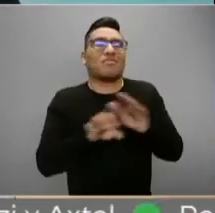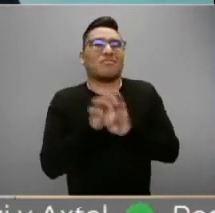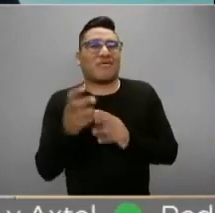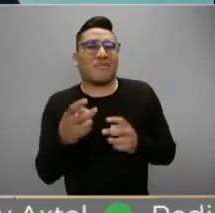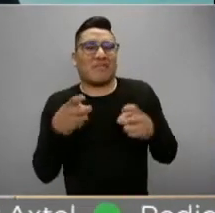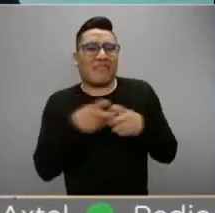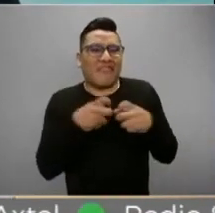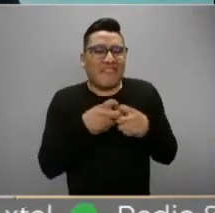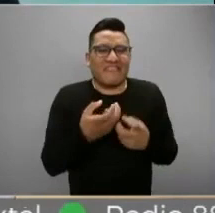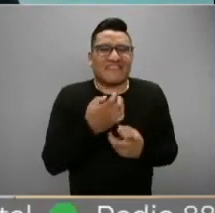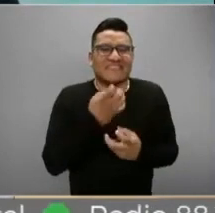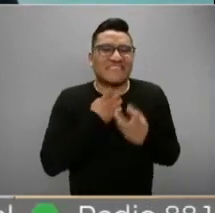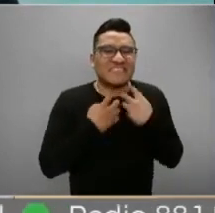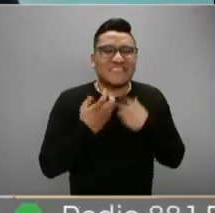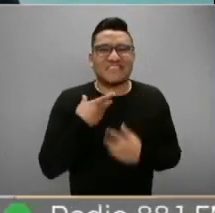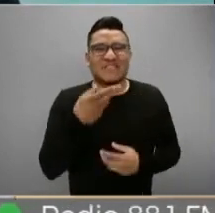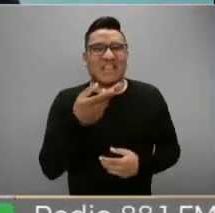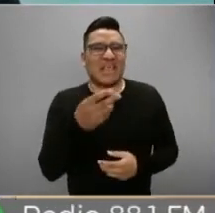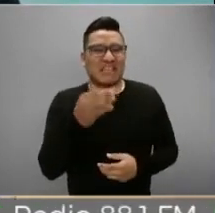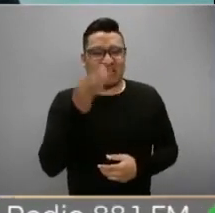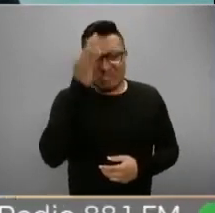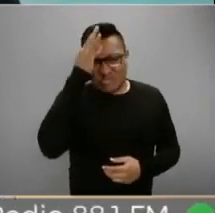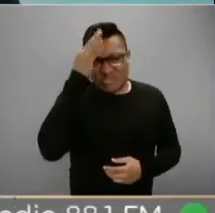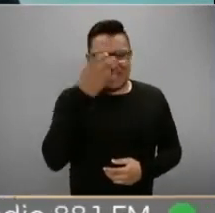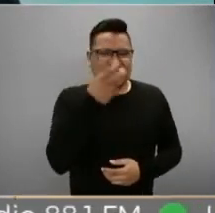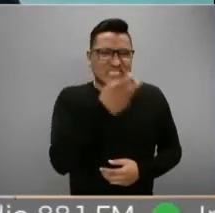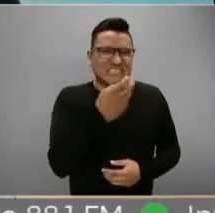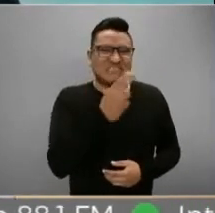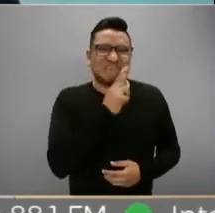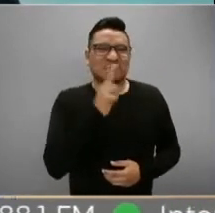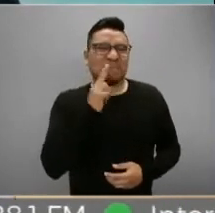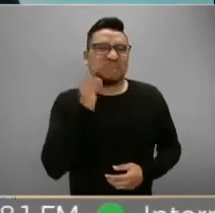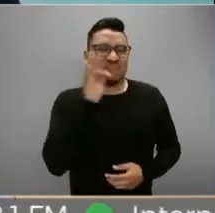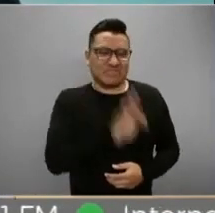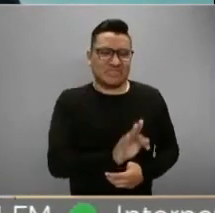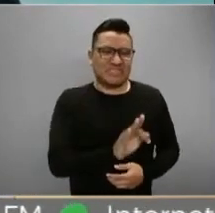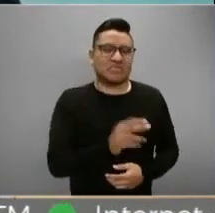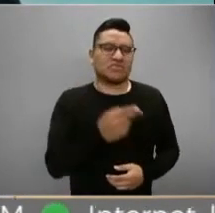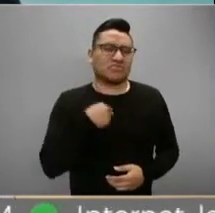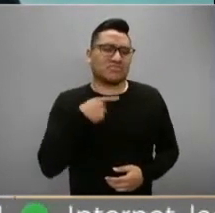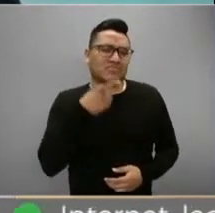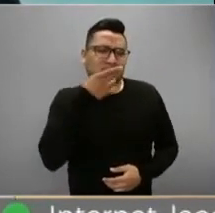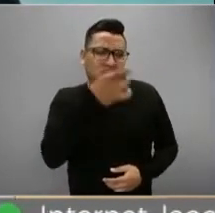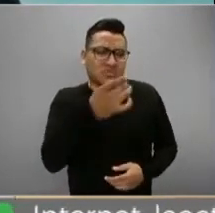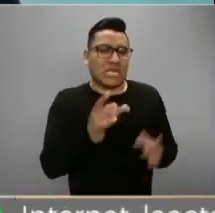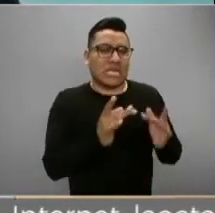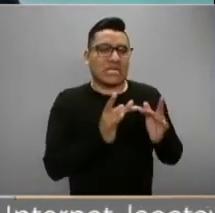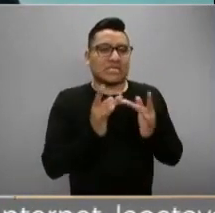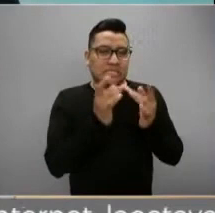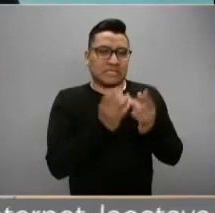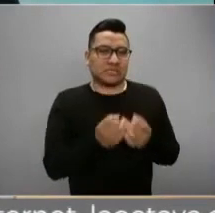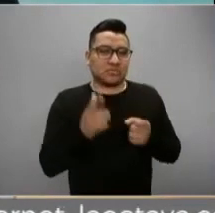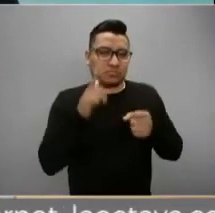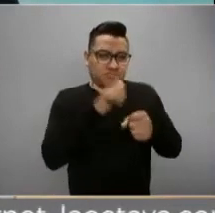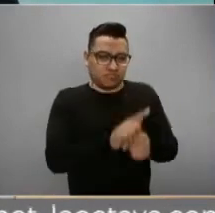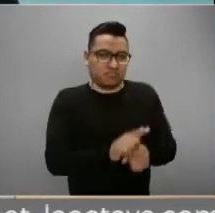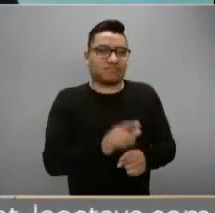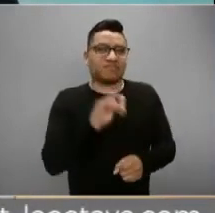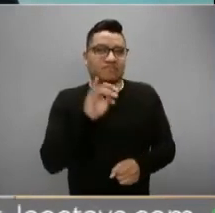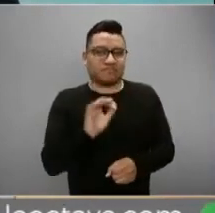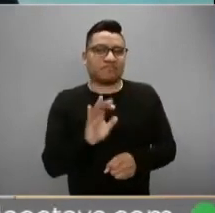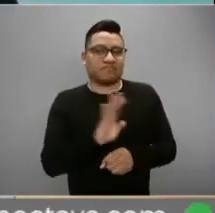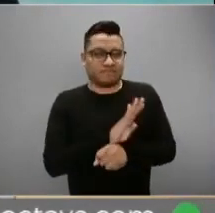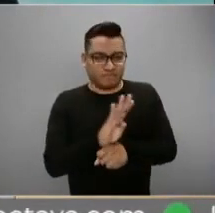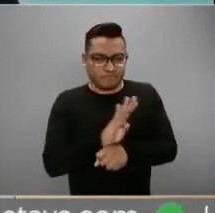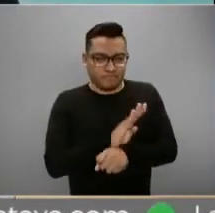tontería, la estupidez que provoca esa información falsa, sin por ello descalificar a las redes sociales y las ventajas que tienen justamente las